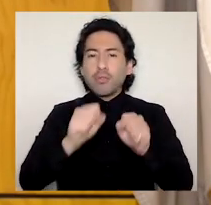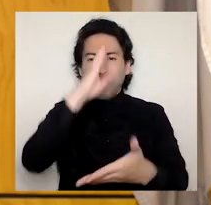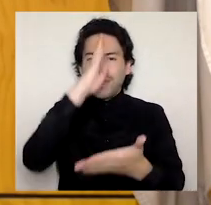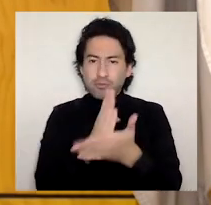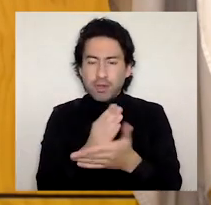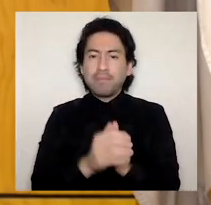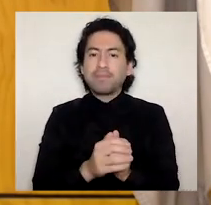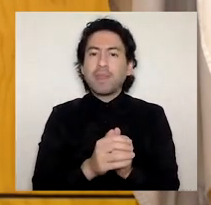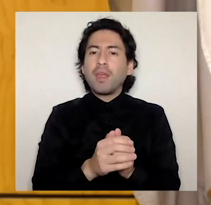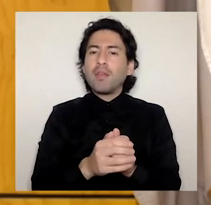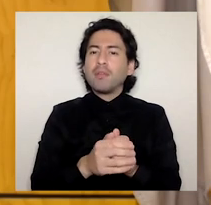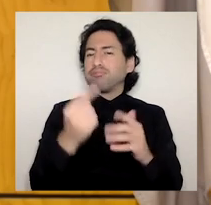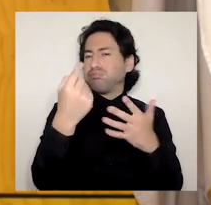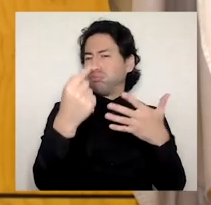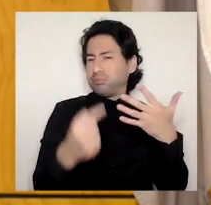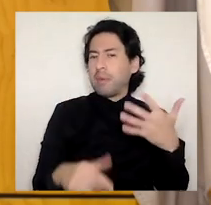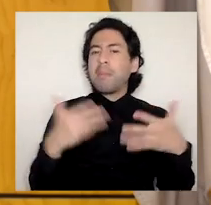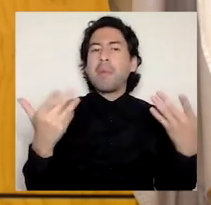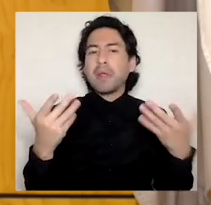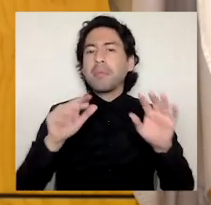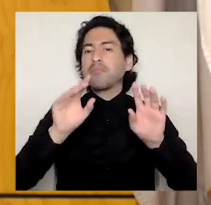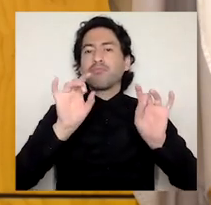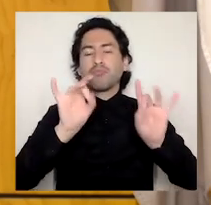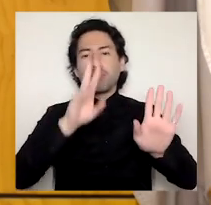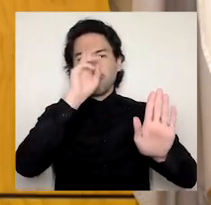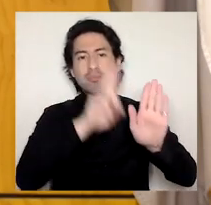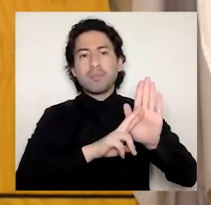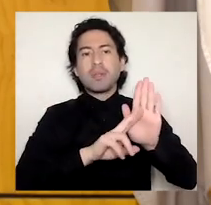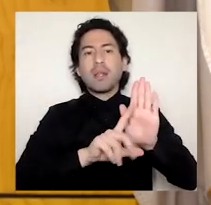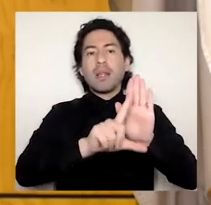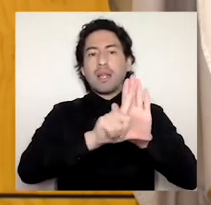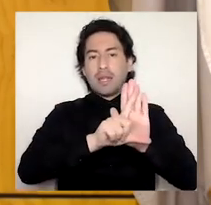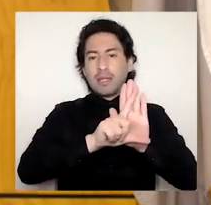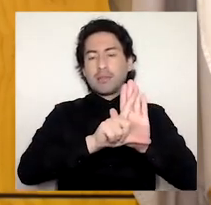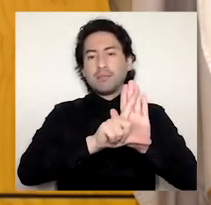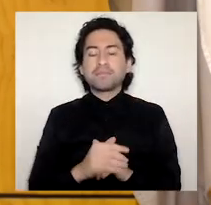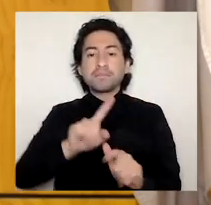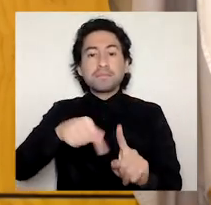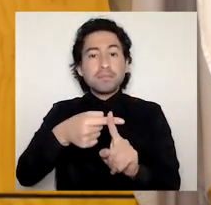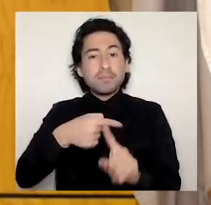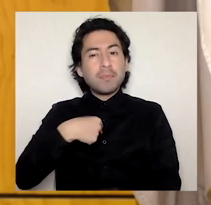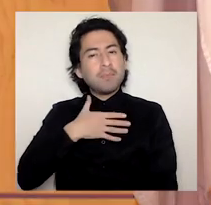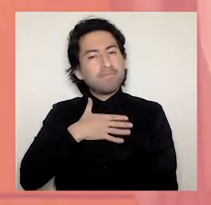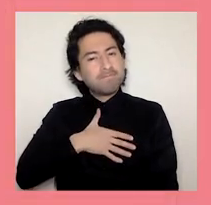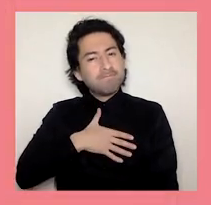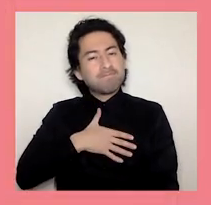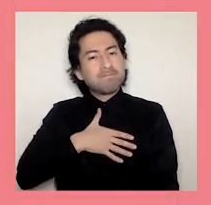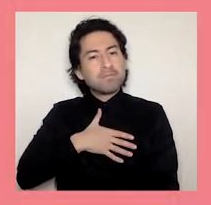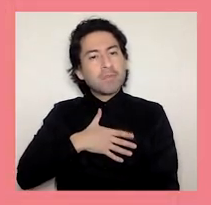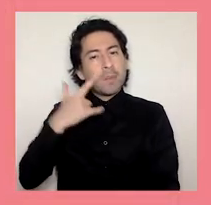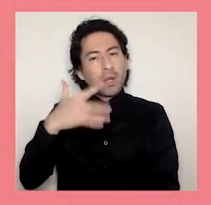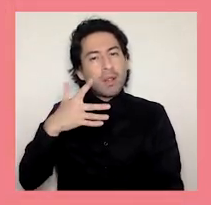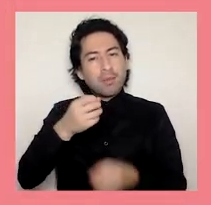del segundo semestre del presente año estaremos en condiciones de ir cerrando la penúltima fase del proceso de paso